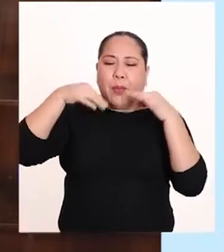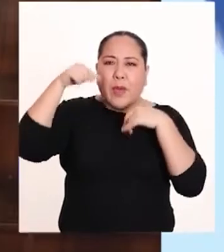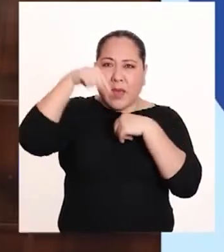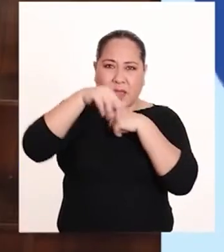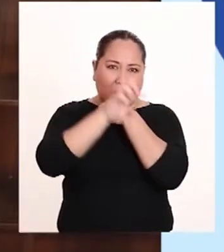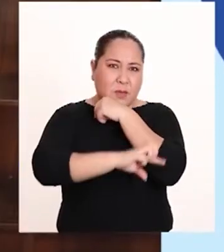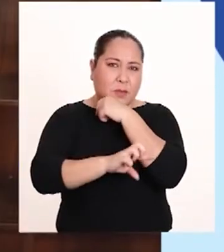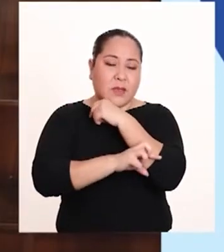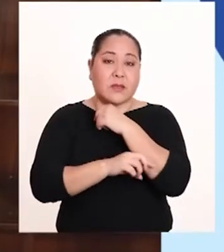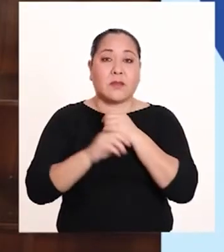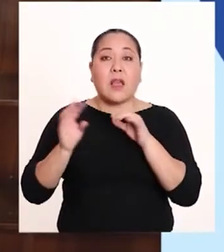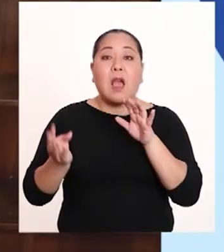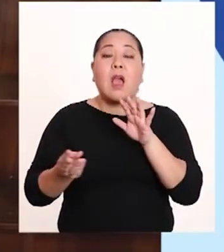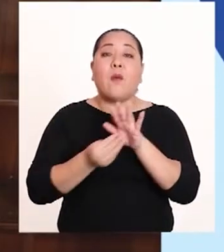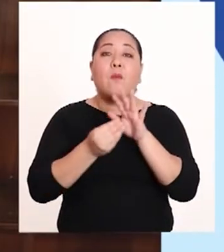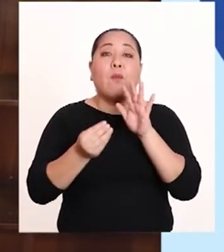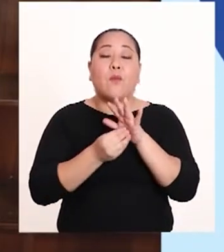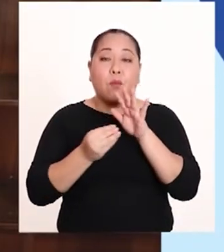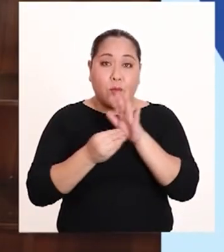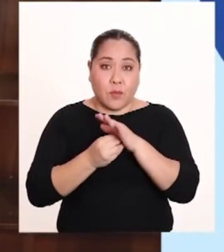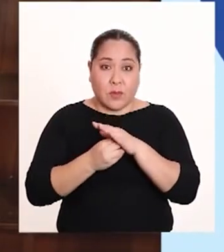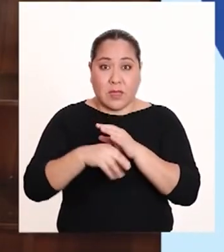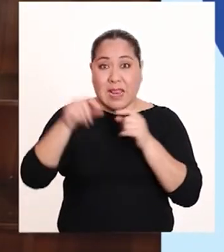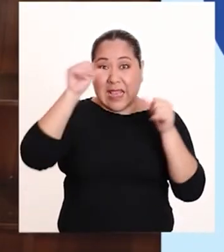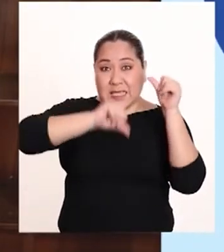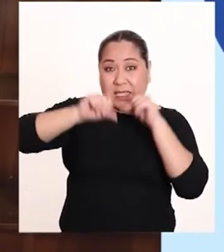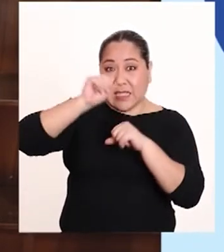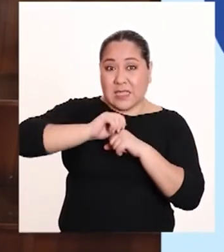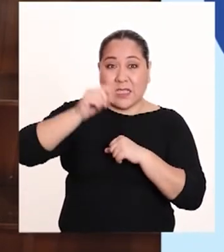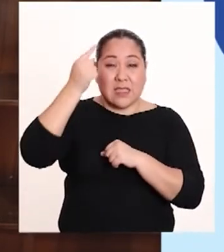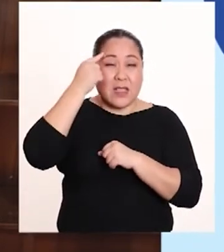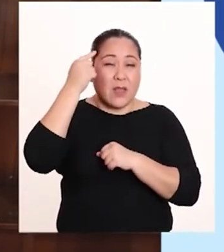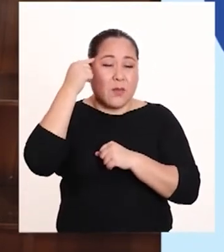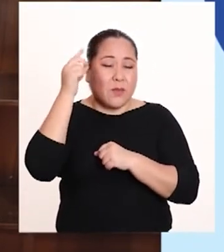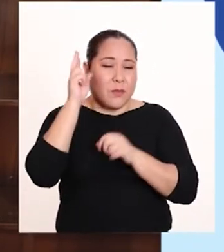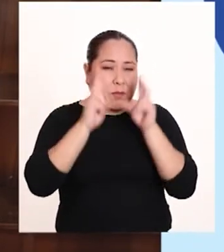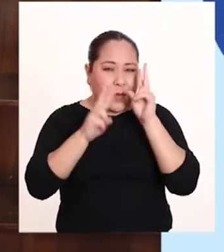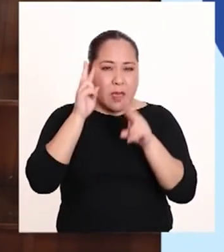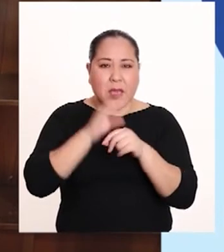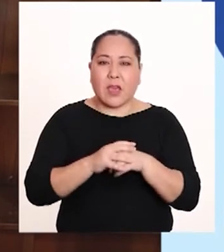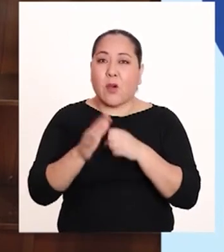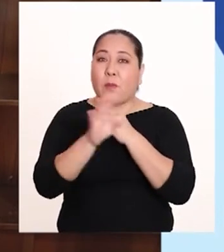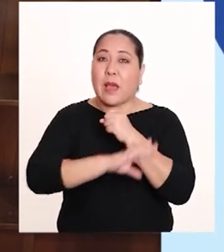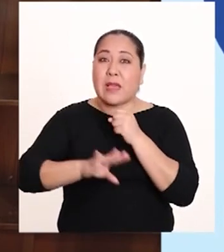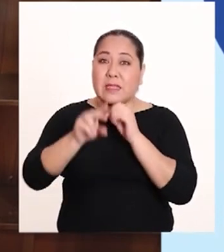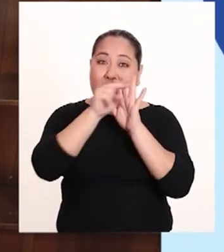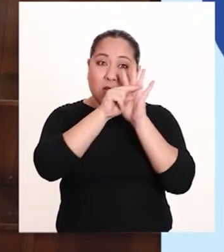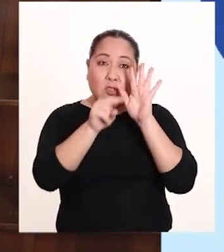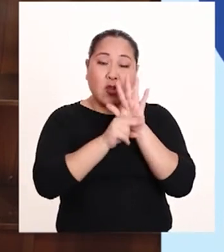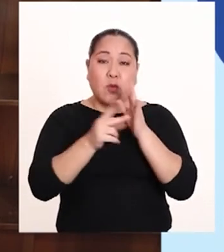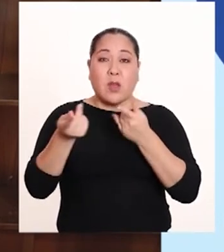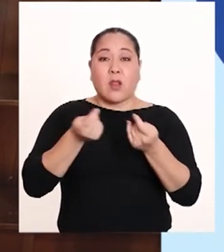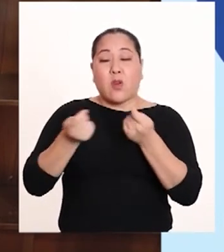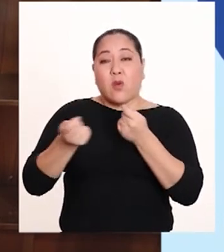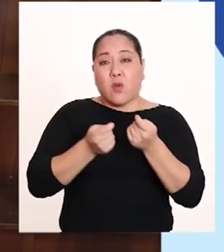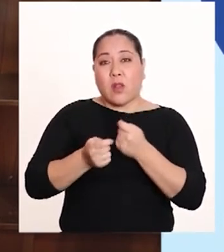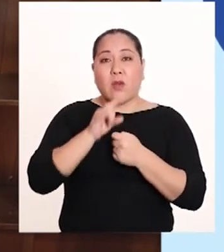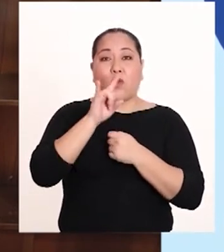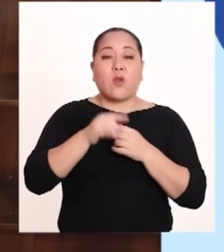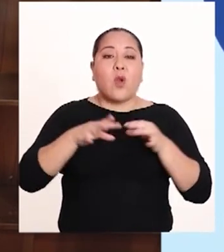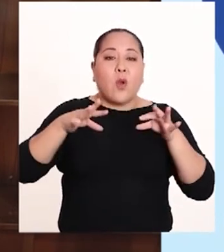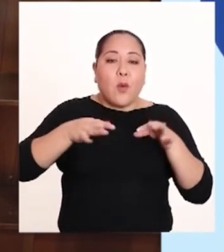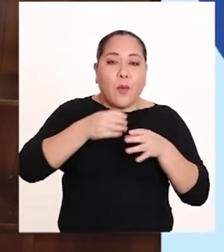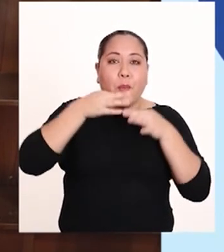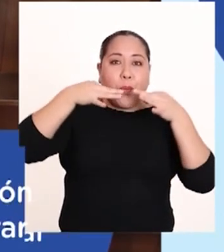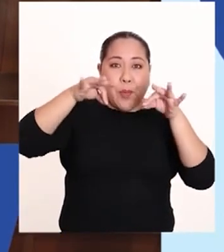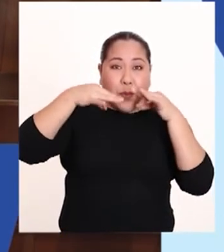Los aportes de la ciencia que pueden ser considerados como base en las normas que regulan el uso de los plásticos